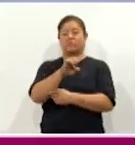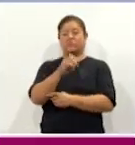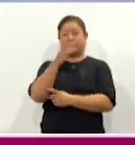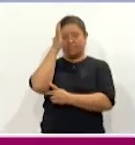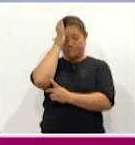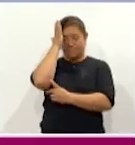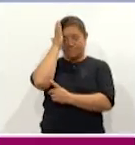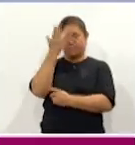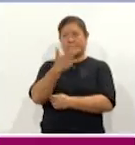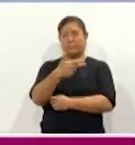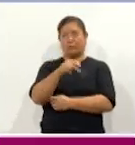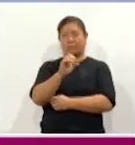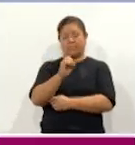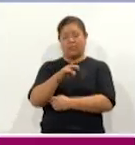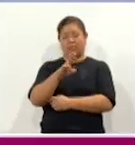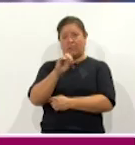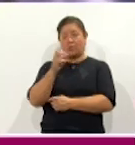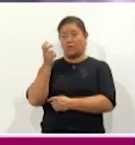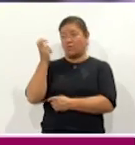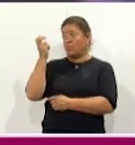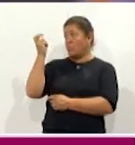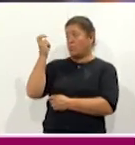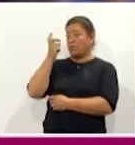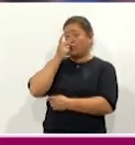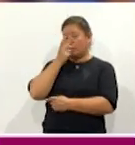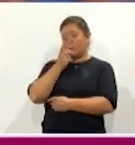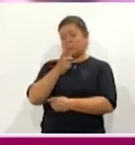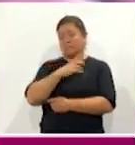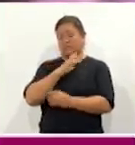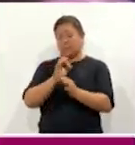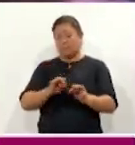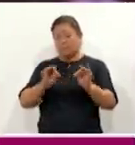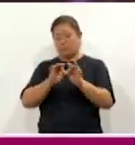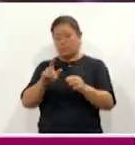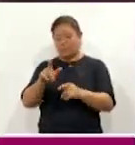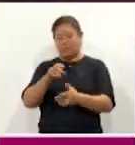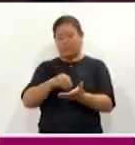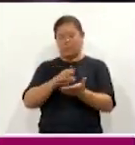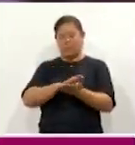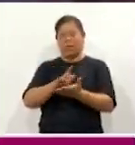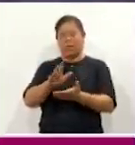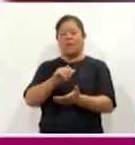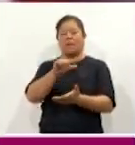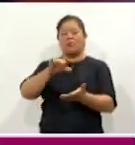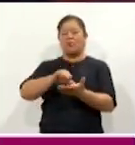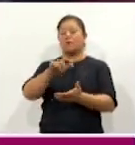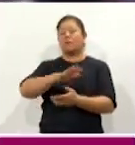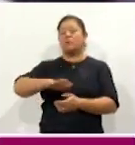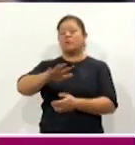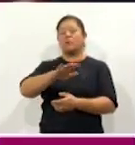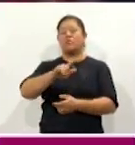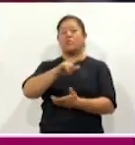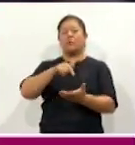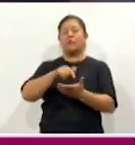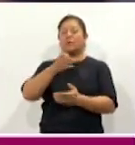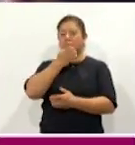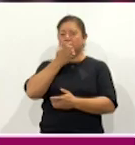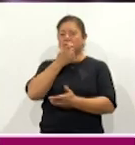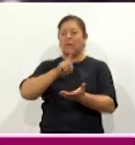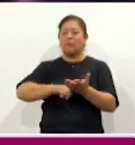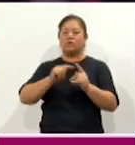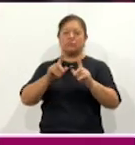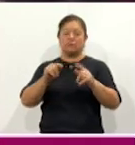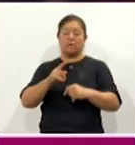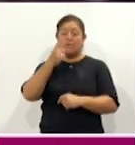Homero Meneses, remarcó la importancia de realizar este tipo de consultas en los centros escolares de la entidad, para conocer la